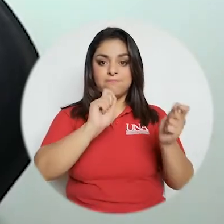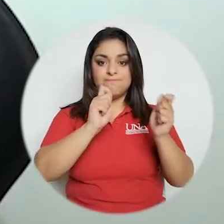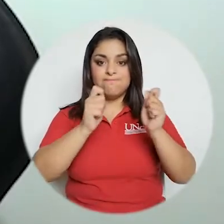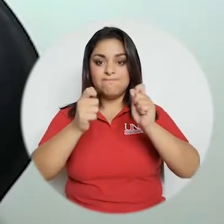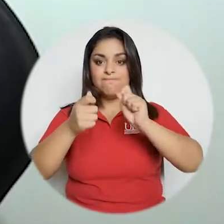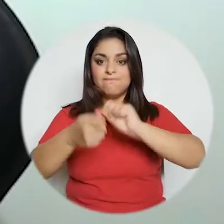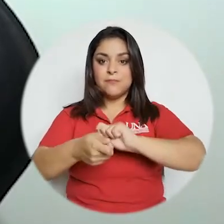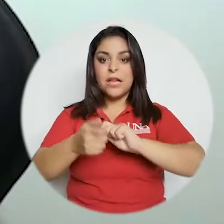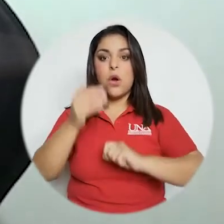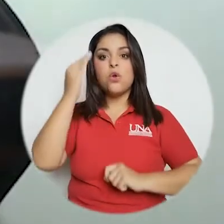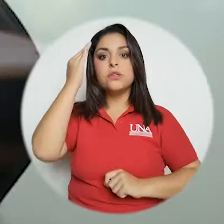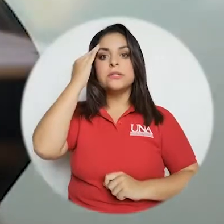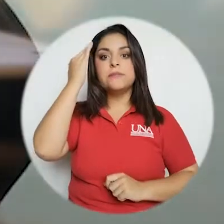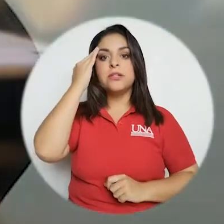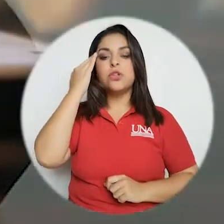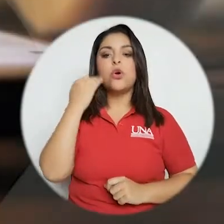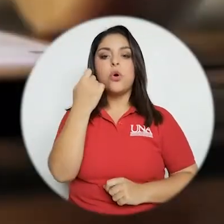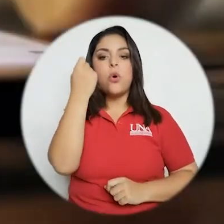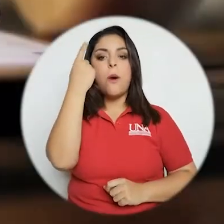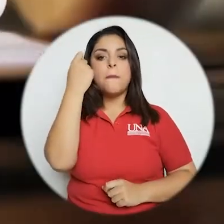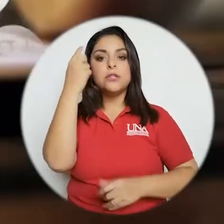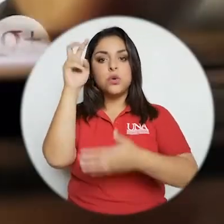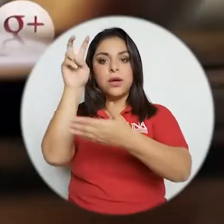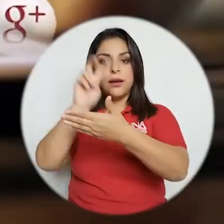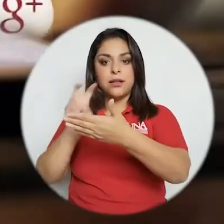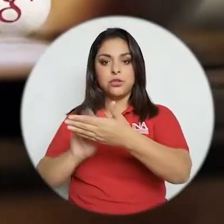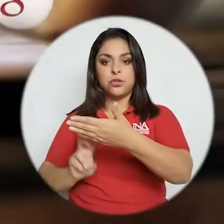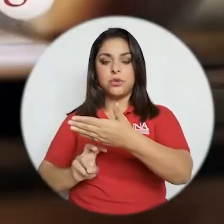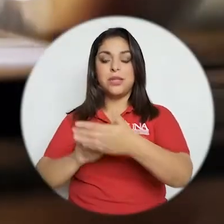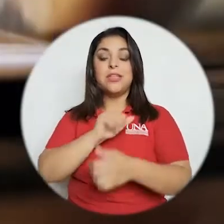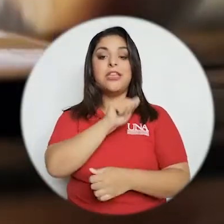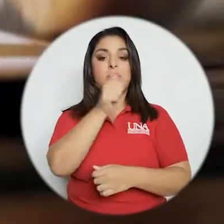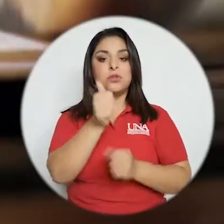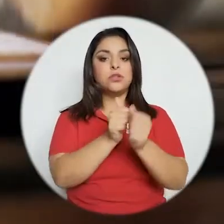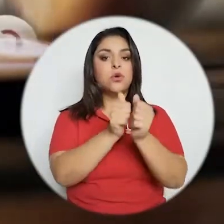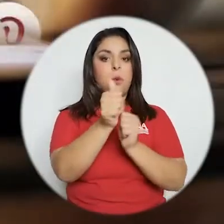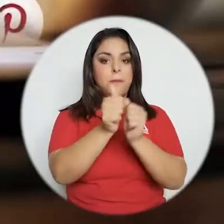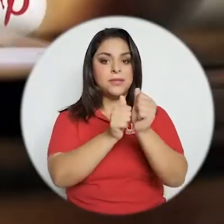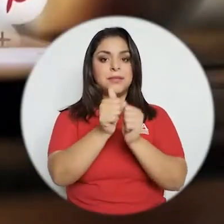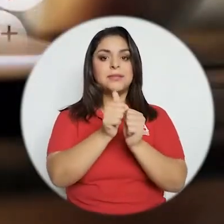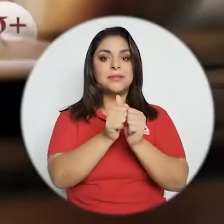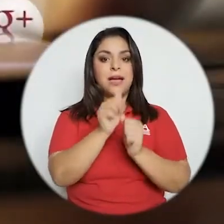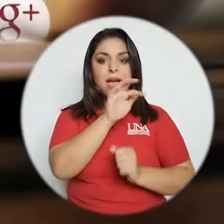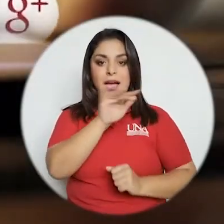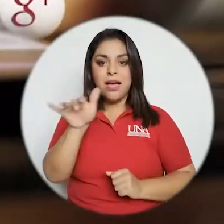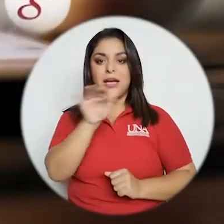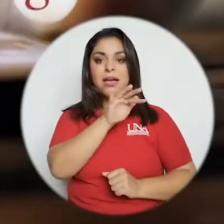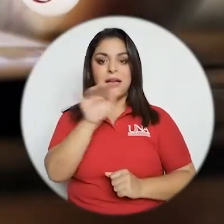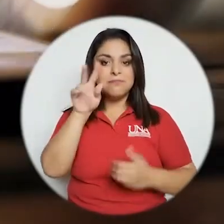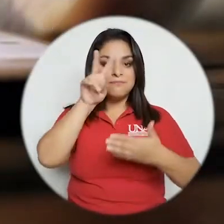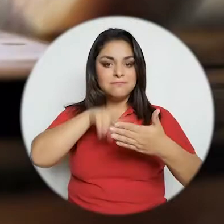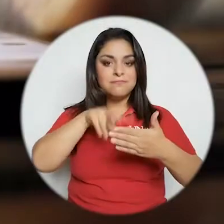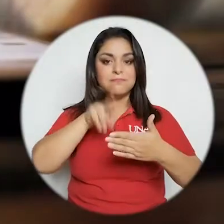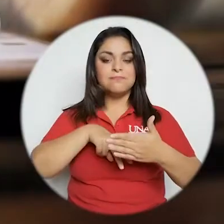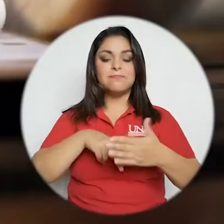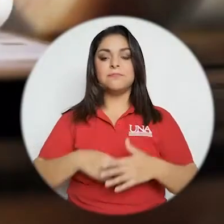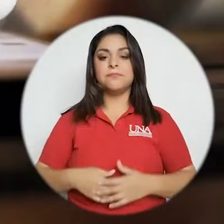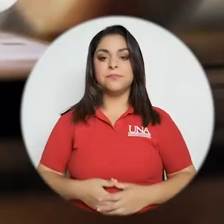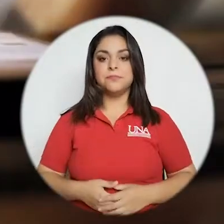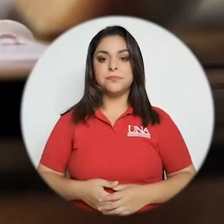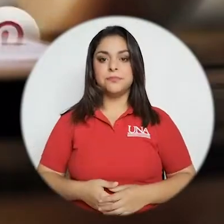de conocimientos la comprensión lectora y otras competencias de alfabetización